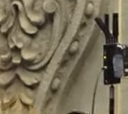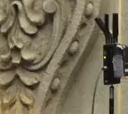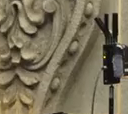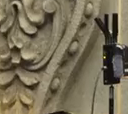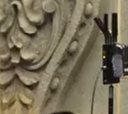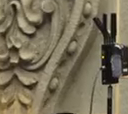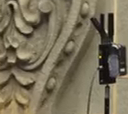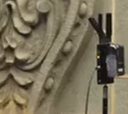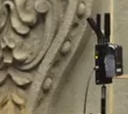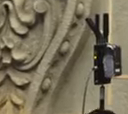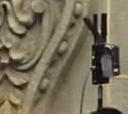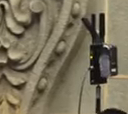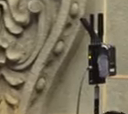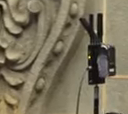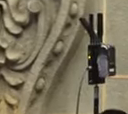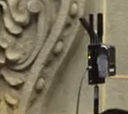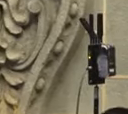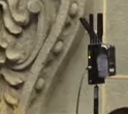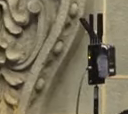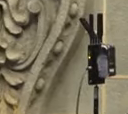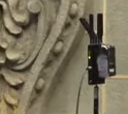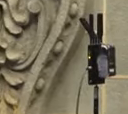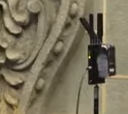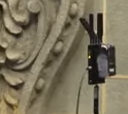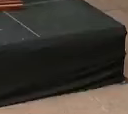Muchas gracias, señor presidente.